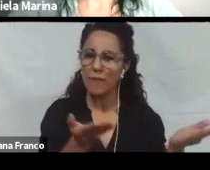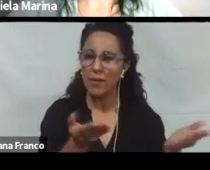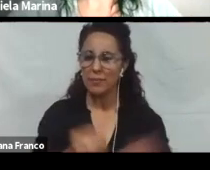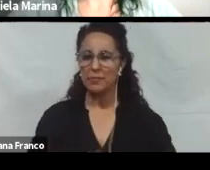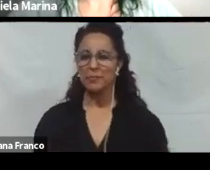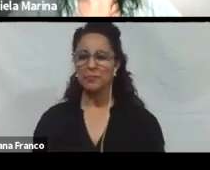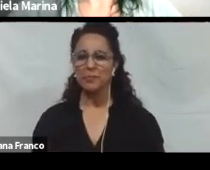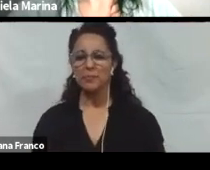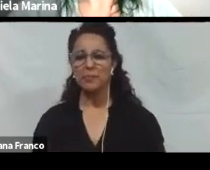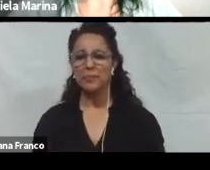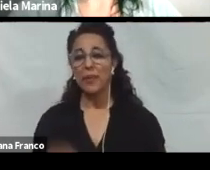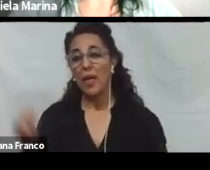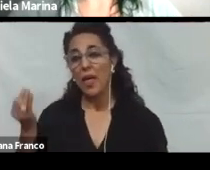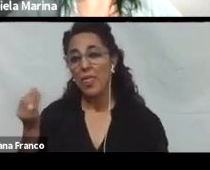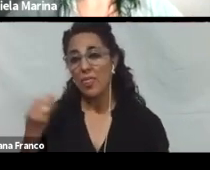Debemos también.